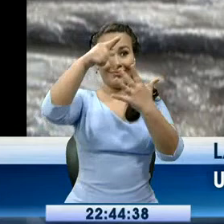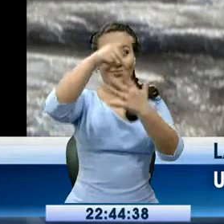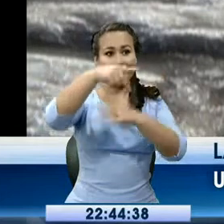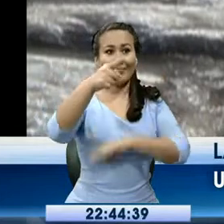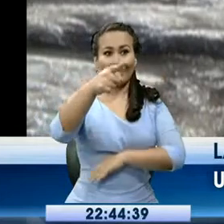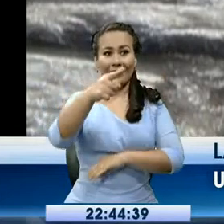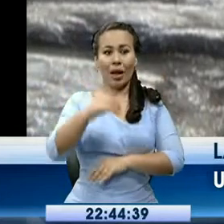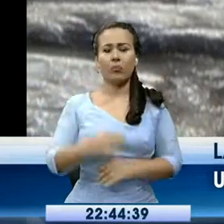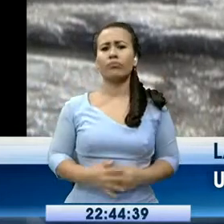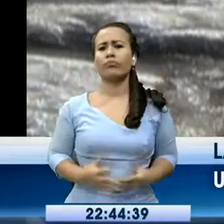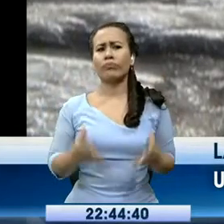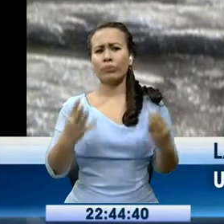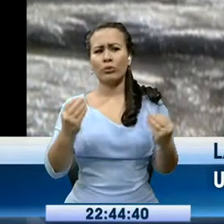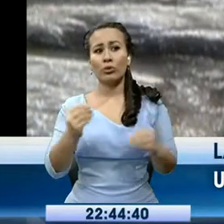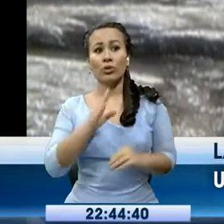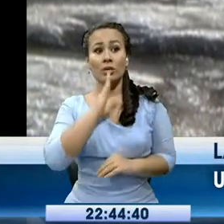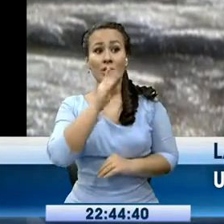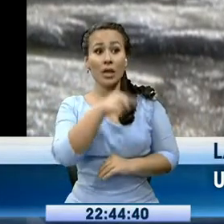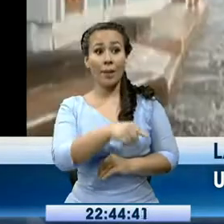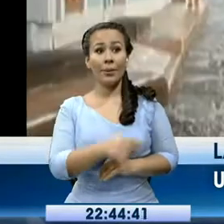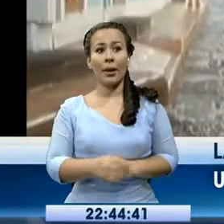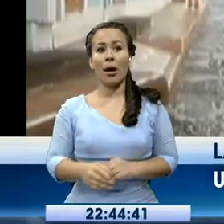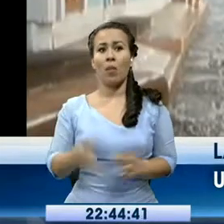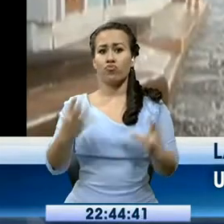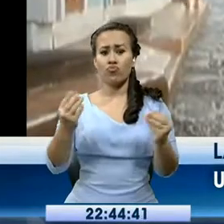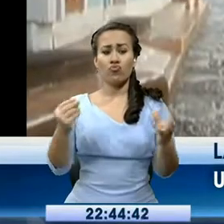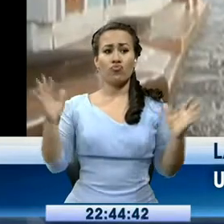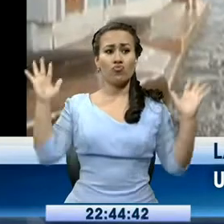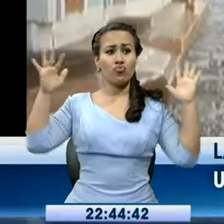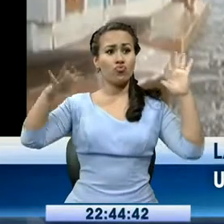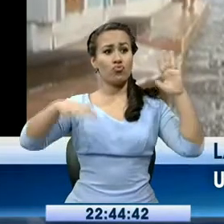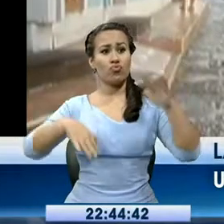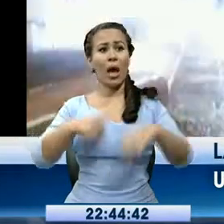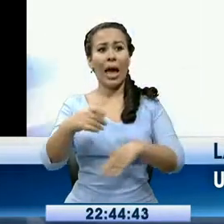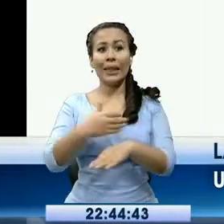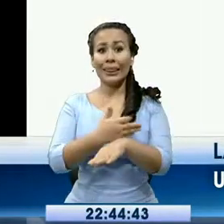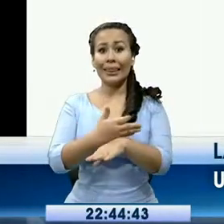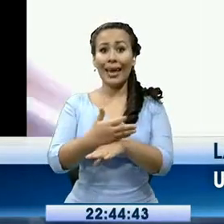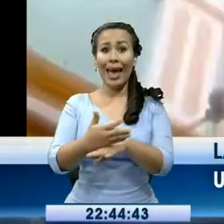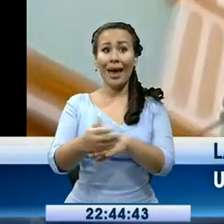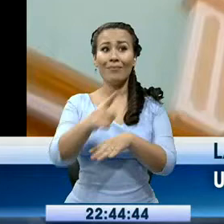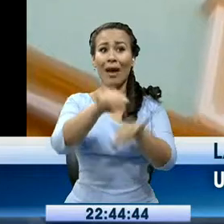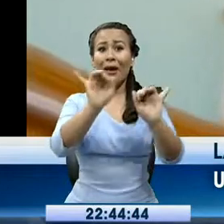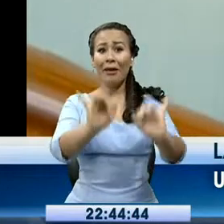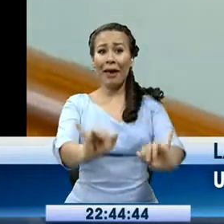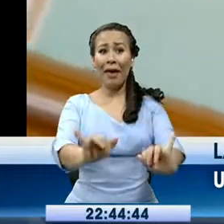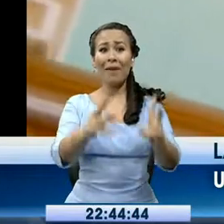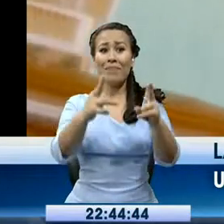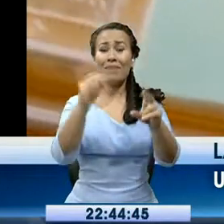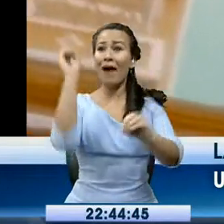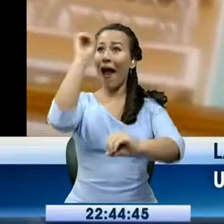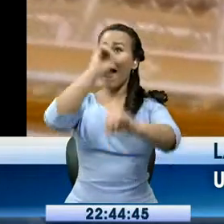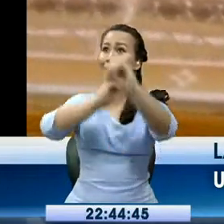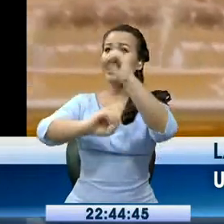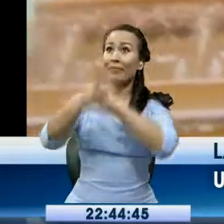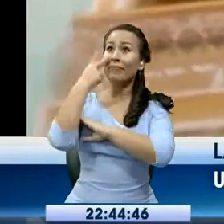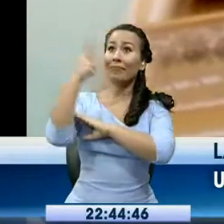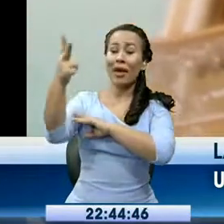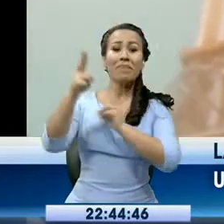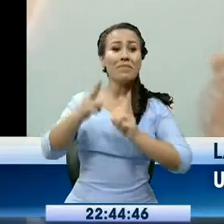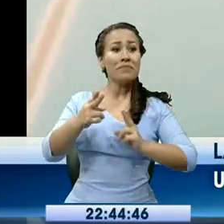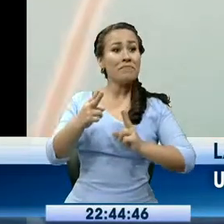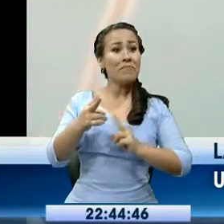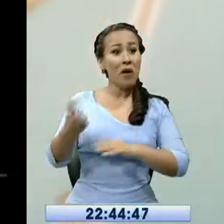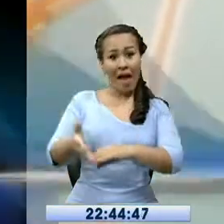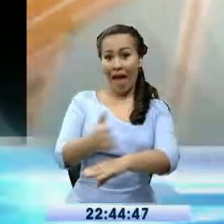se caracterizaron siempre por ser los más populosos... ...donde el tiempo parece haberse detenido para observar la evolución